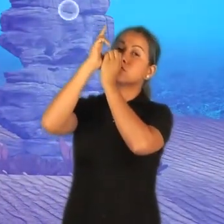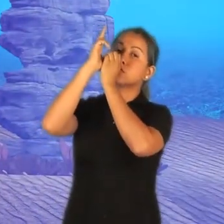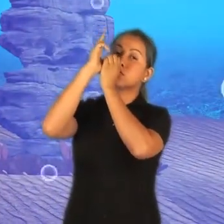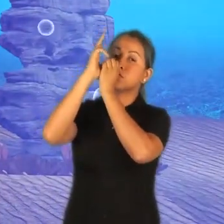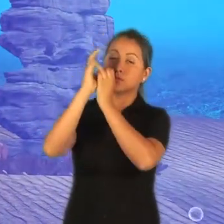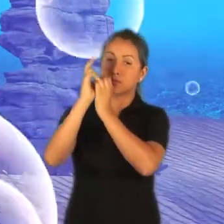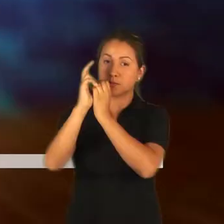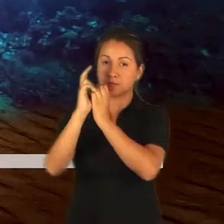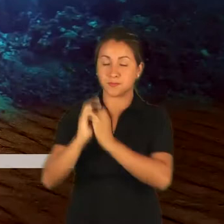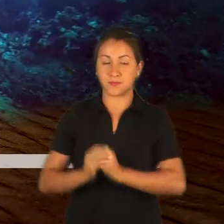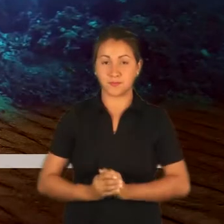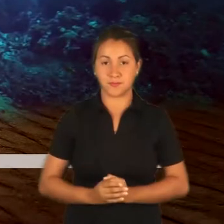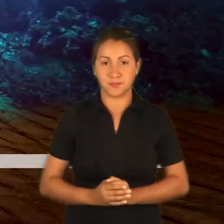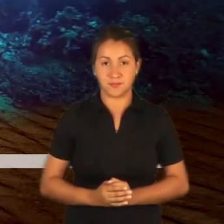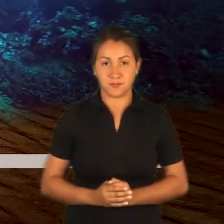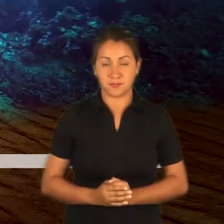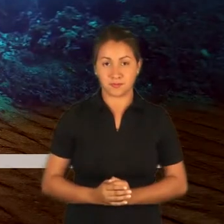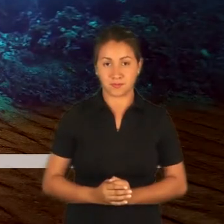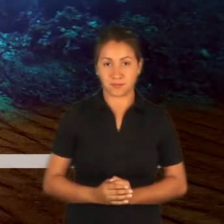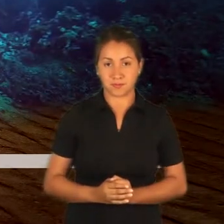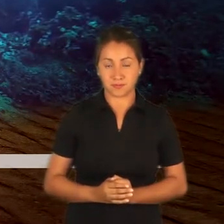La caracola se vuelve brillante.